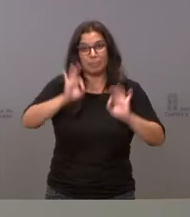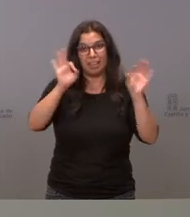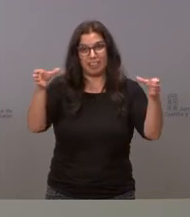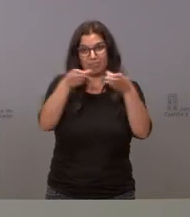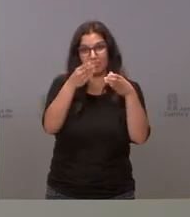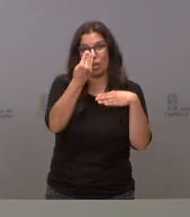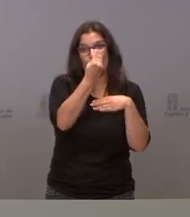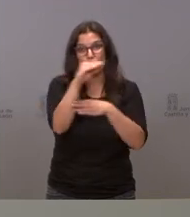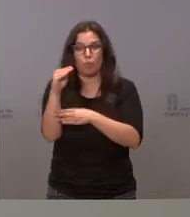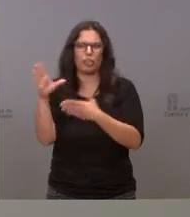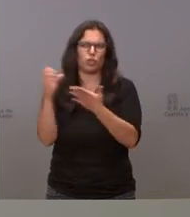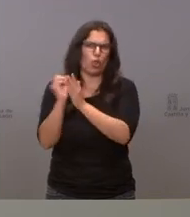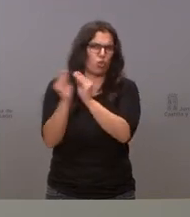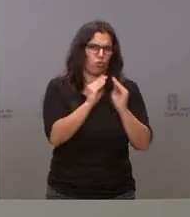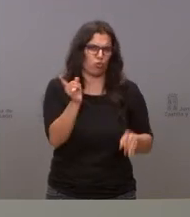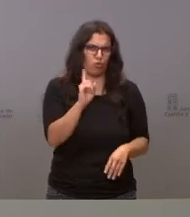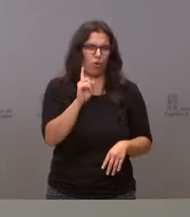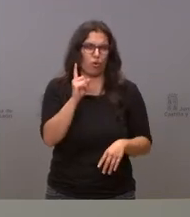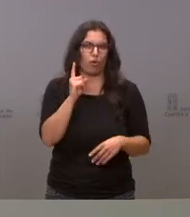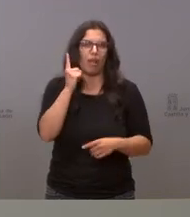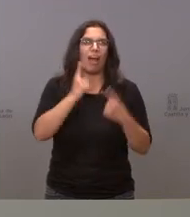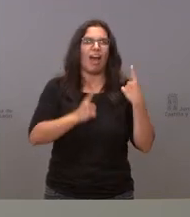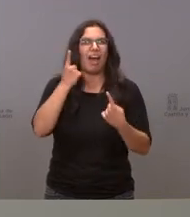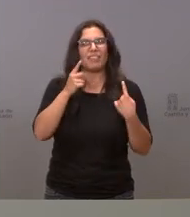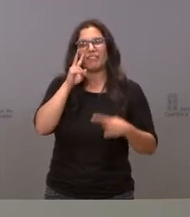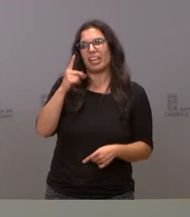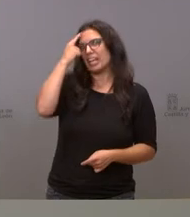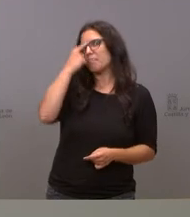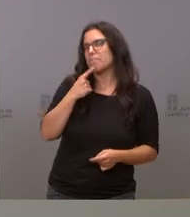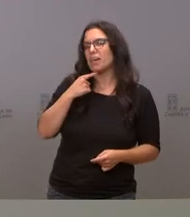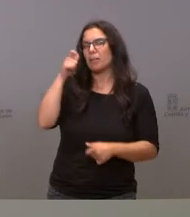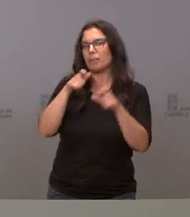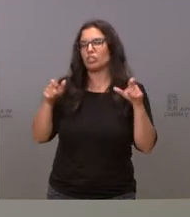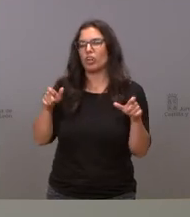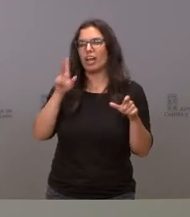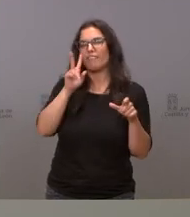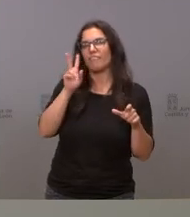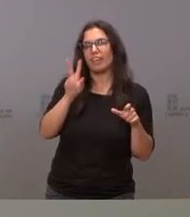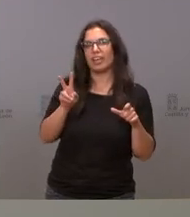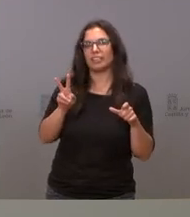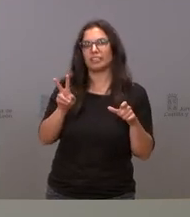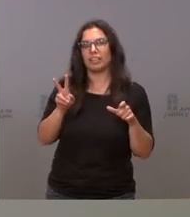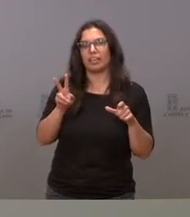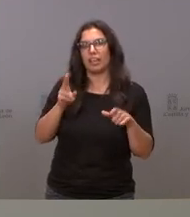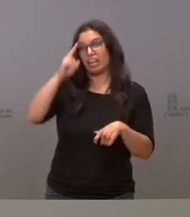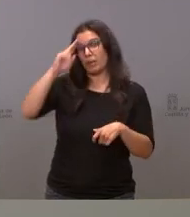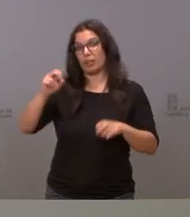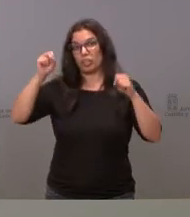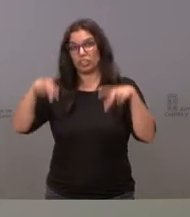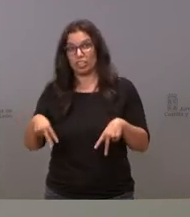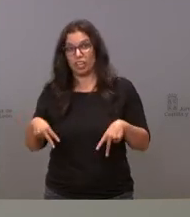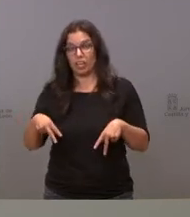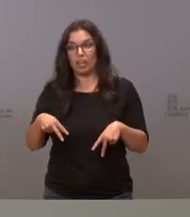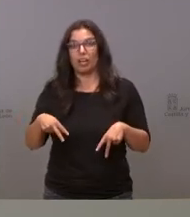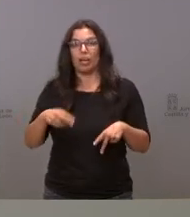y además no todos son iguales a veces salen las imágenes de las personas que son menos respetuosas con estas cosas pero a mí